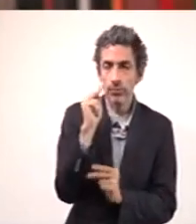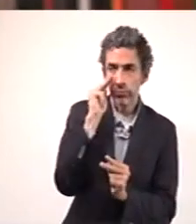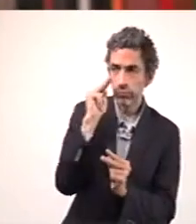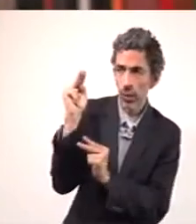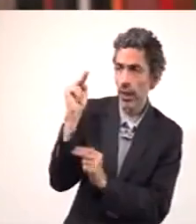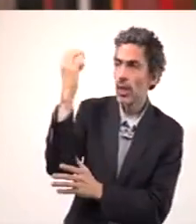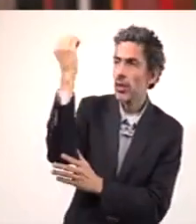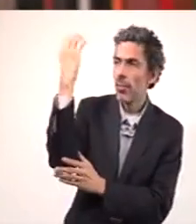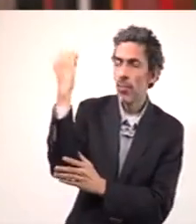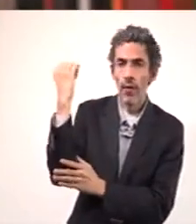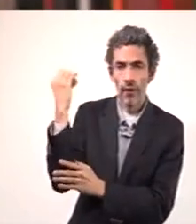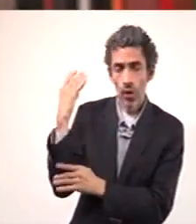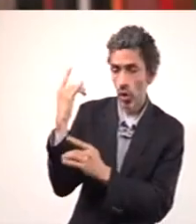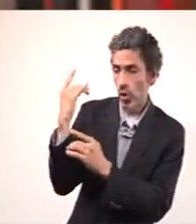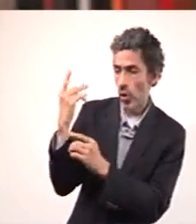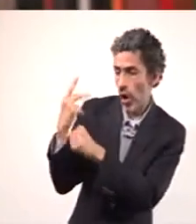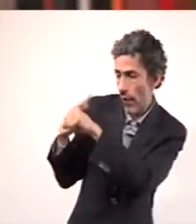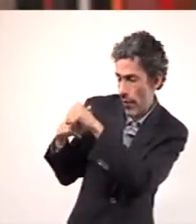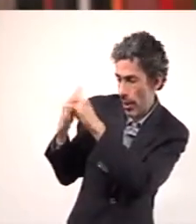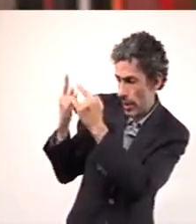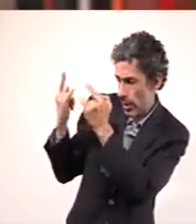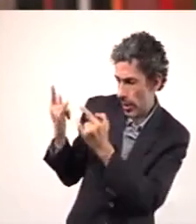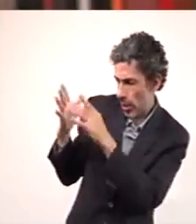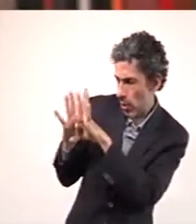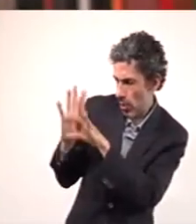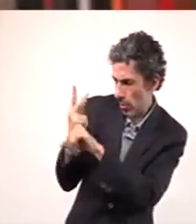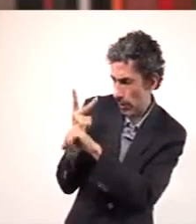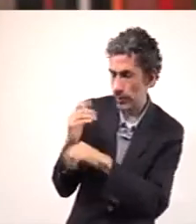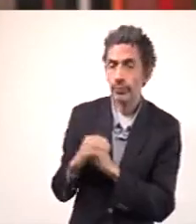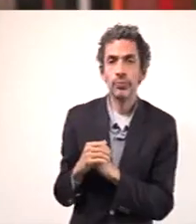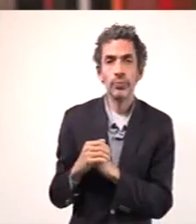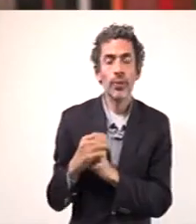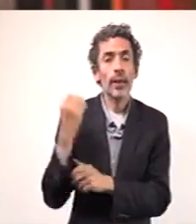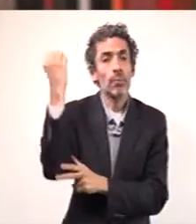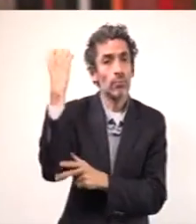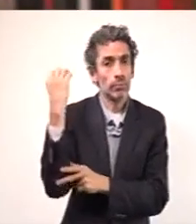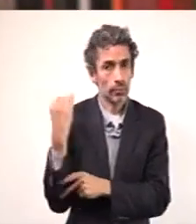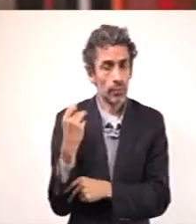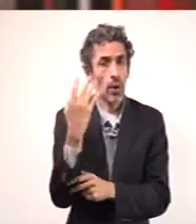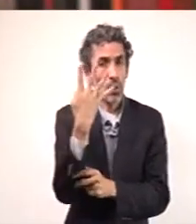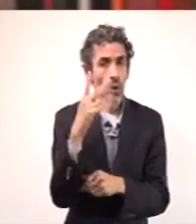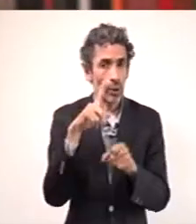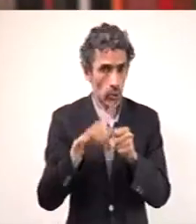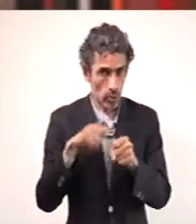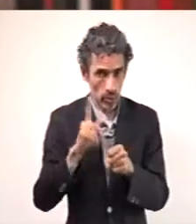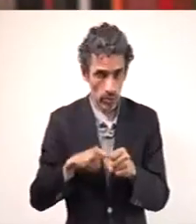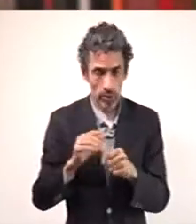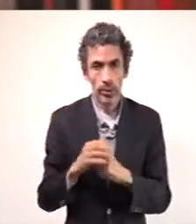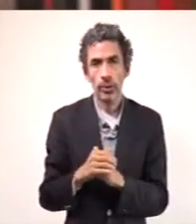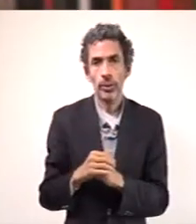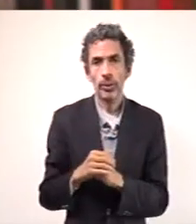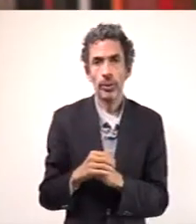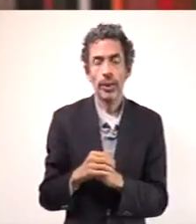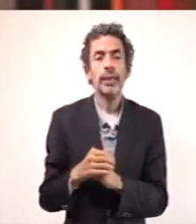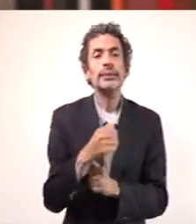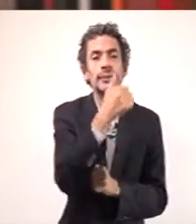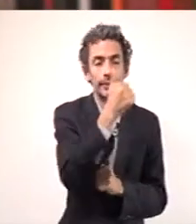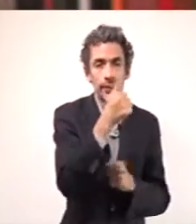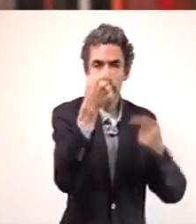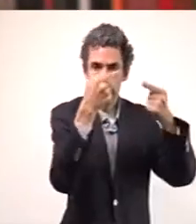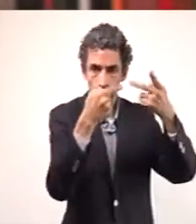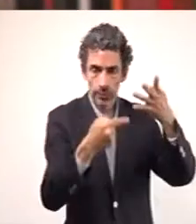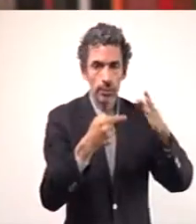semáforo epidemiológico diario. Este semáforo consta de cuatro colores y abarca seis